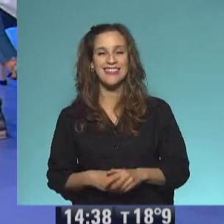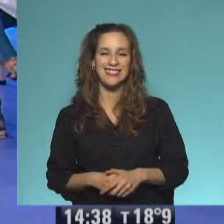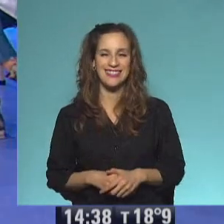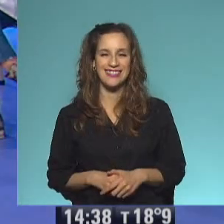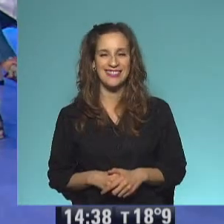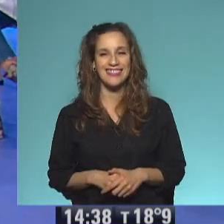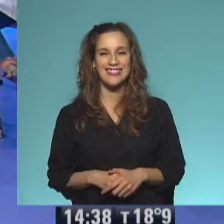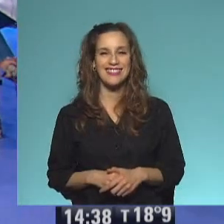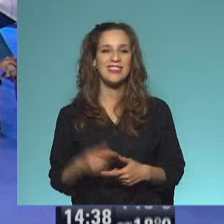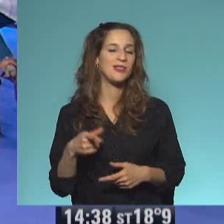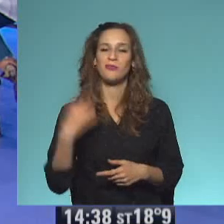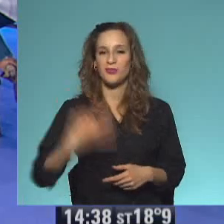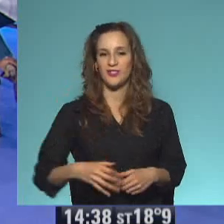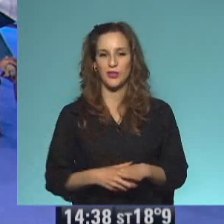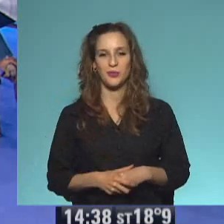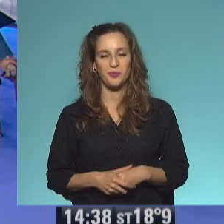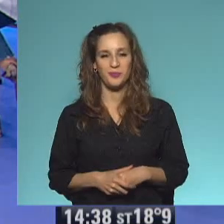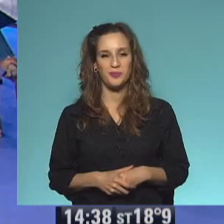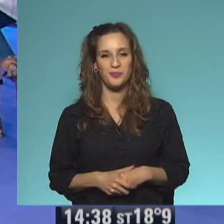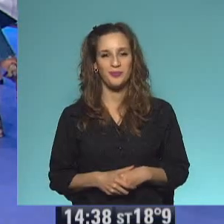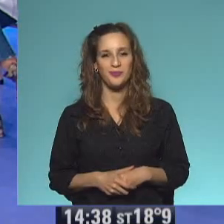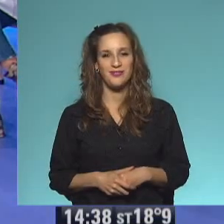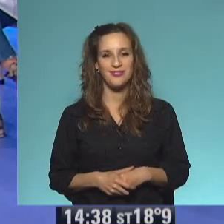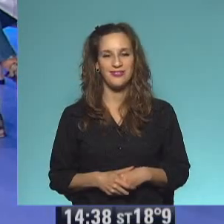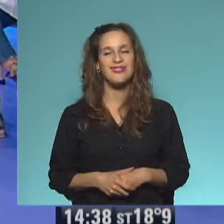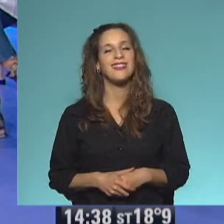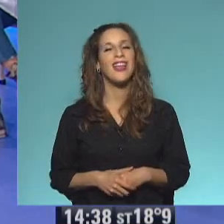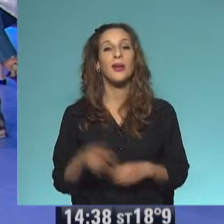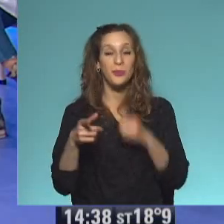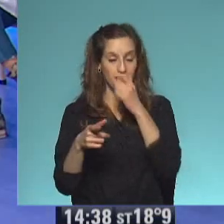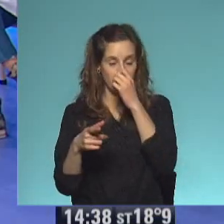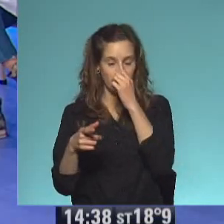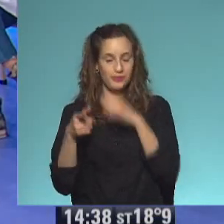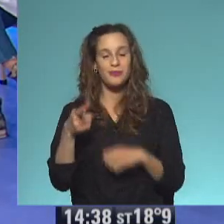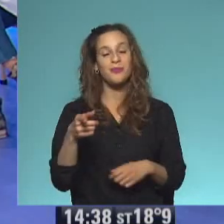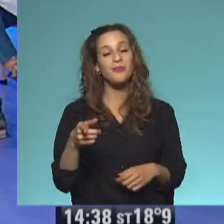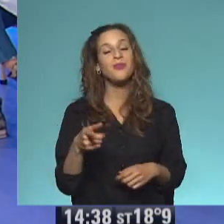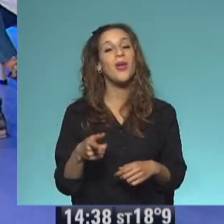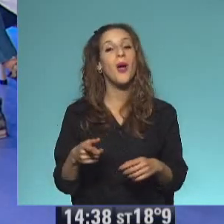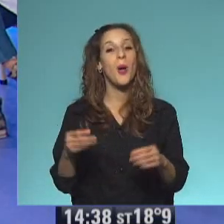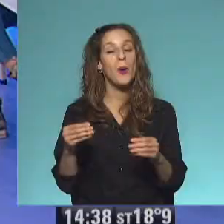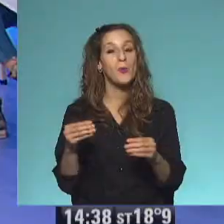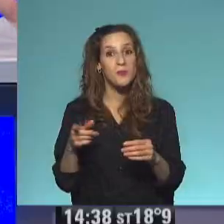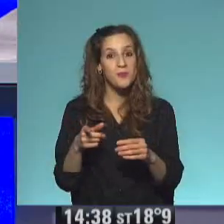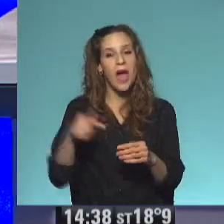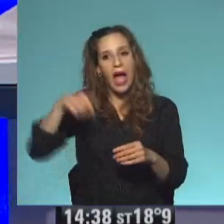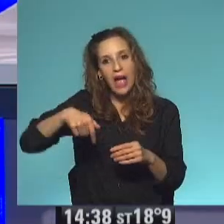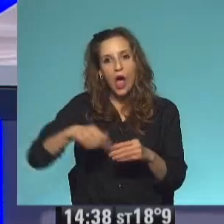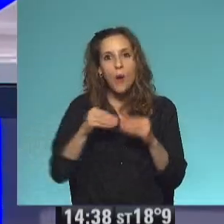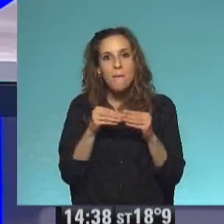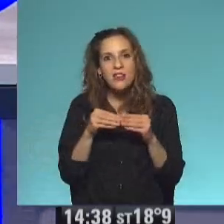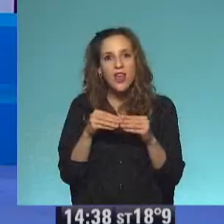Ahora sí. Ay, vuelve. Seguro. Acá, en el piso, nadie puede creer.